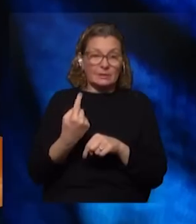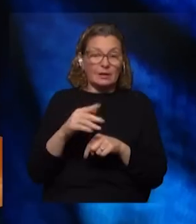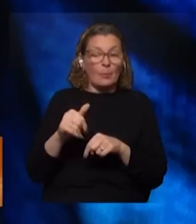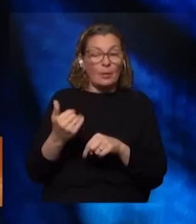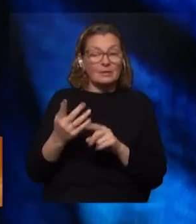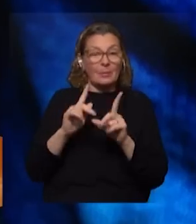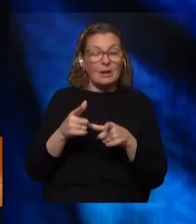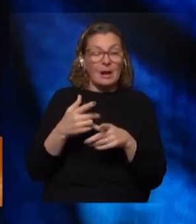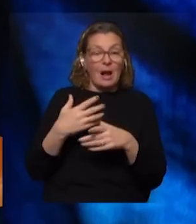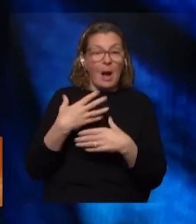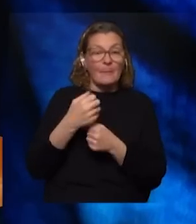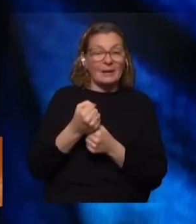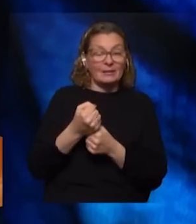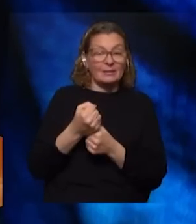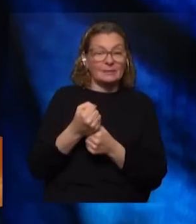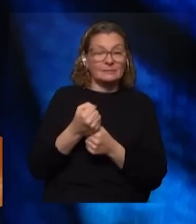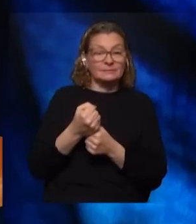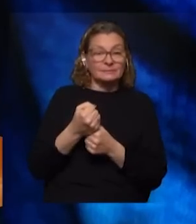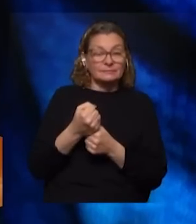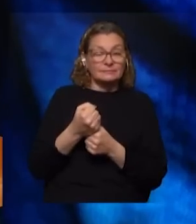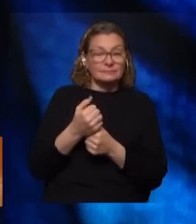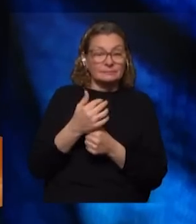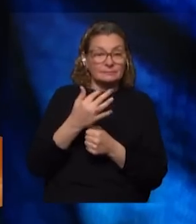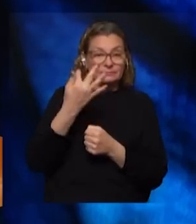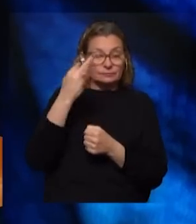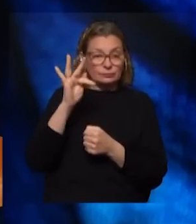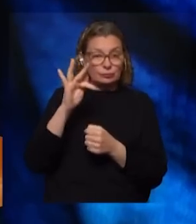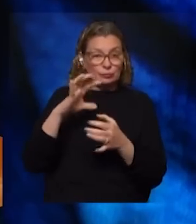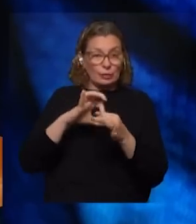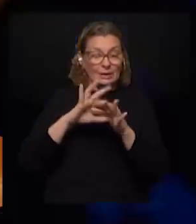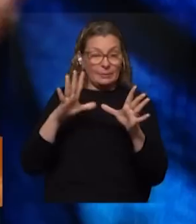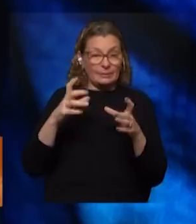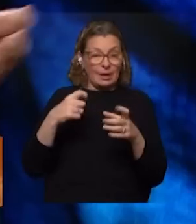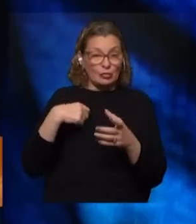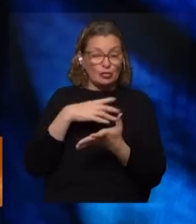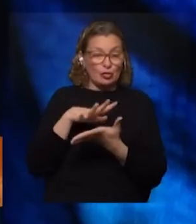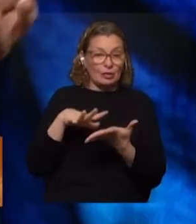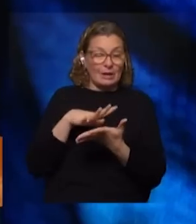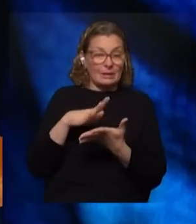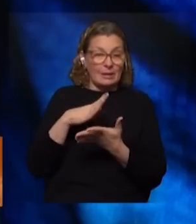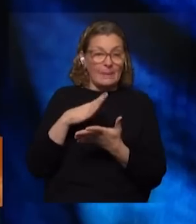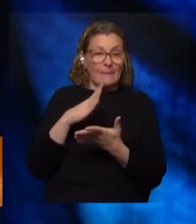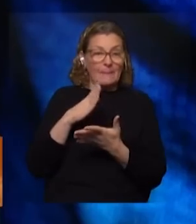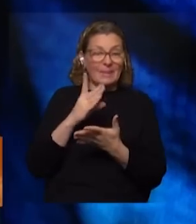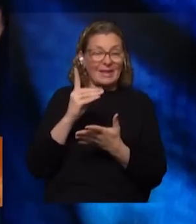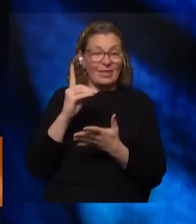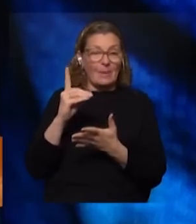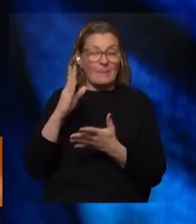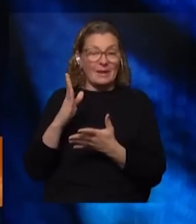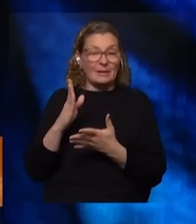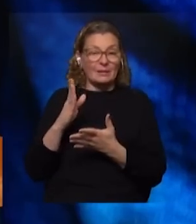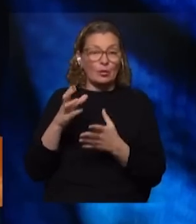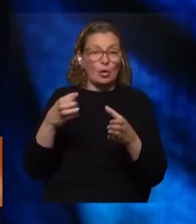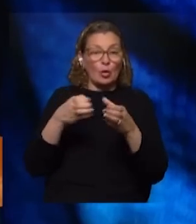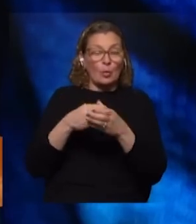lo que pueden llamar futuro y libertad es decir socialistas PVP en general son los